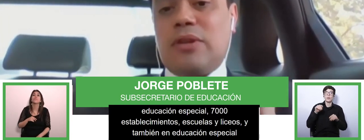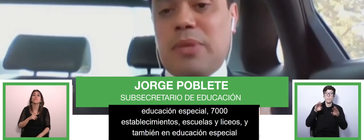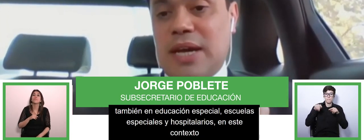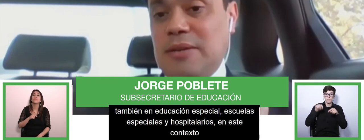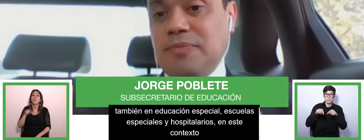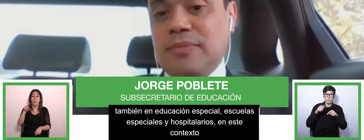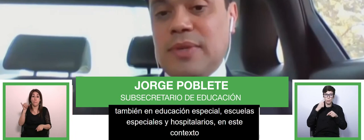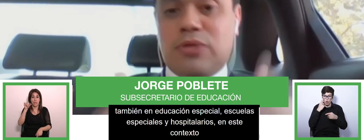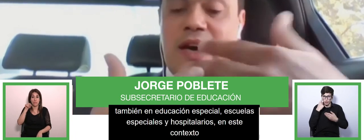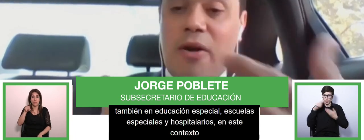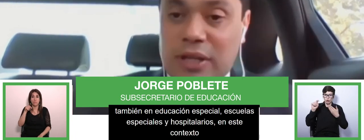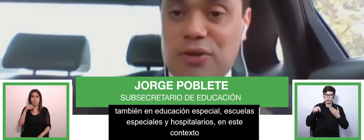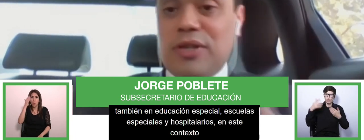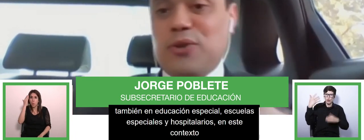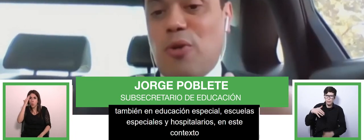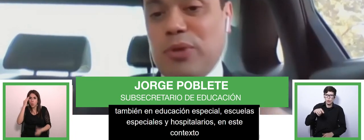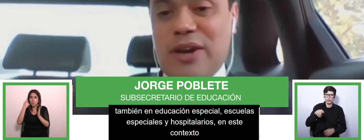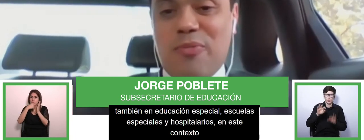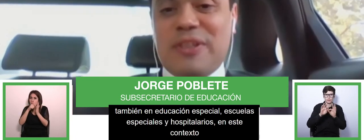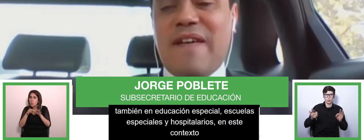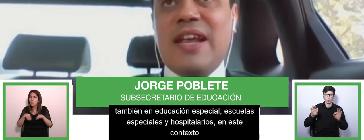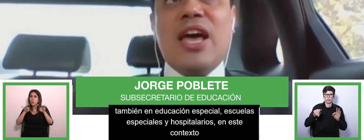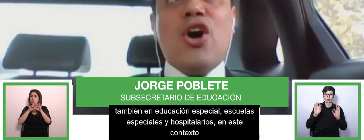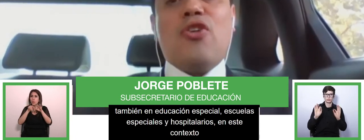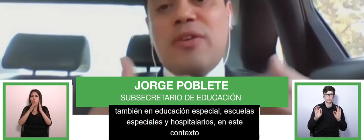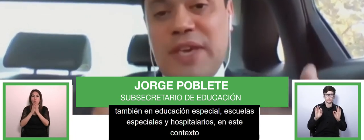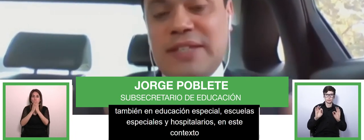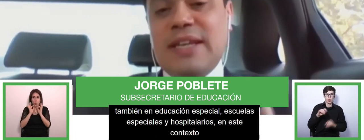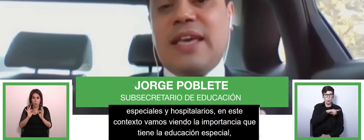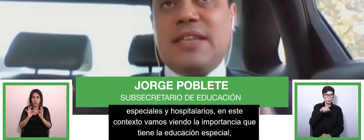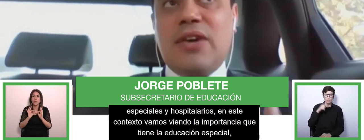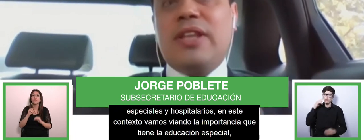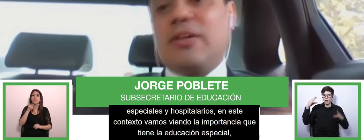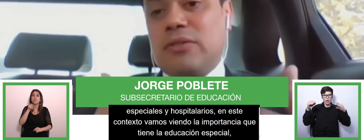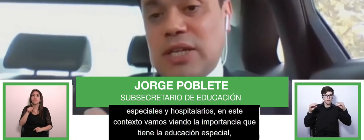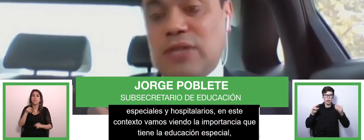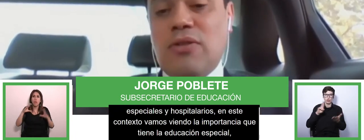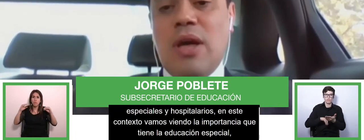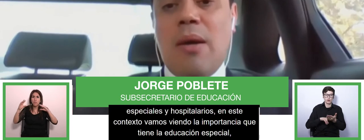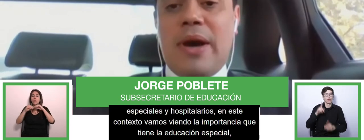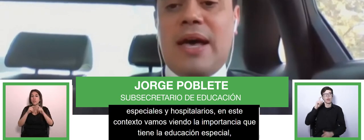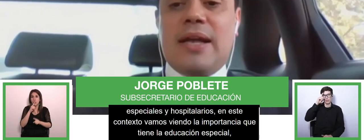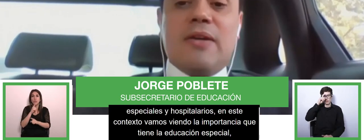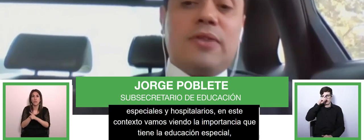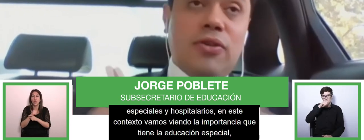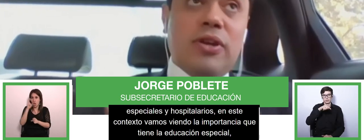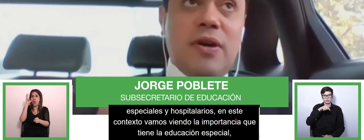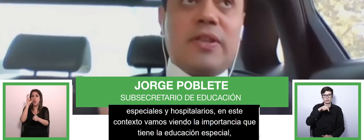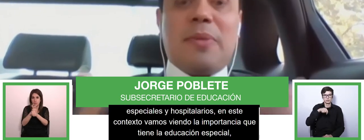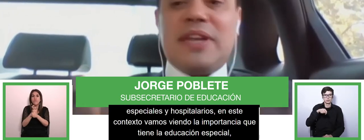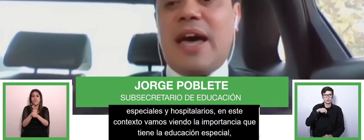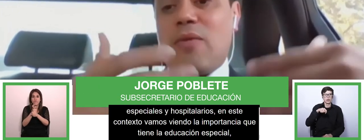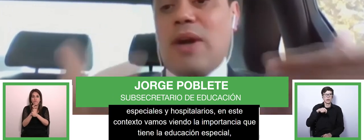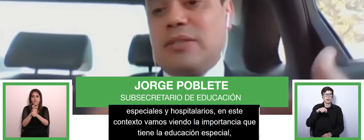tiene la educación especial escuchaba con atención de hecho como ustedes comentaban lo difícil que ha sido en este contexto para los niños